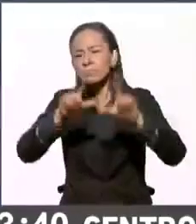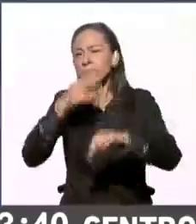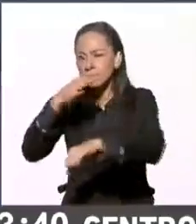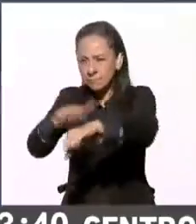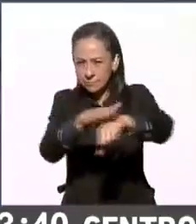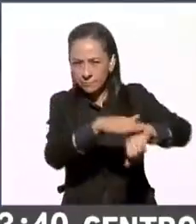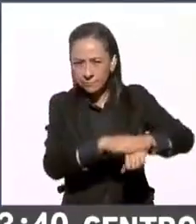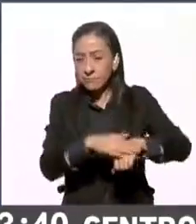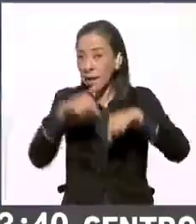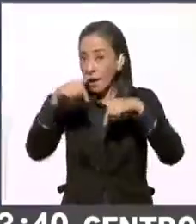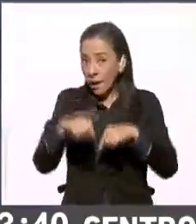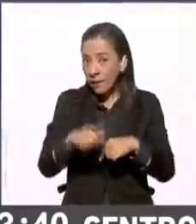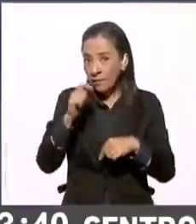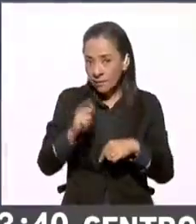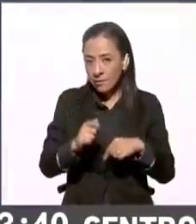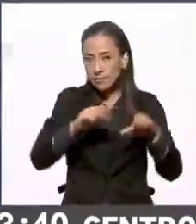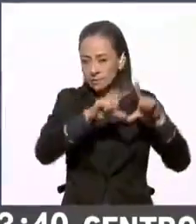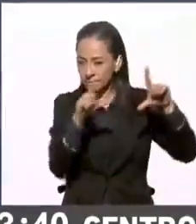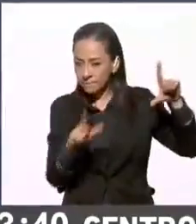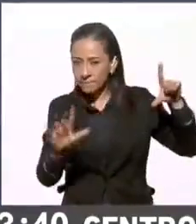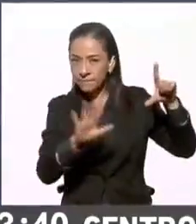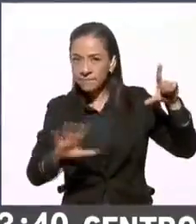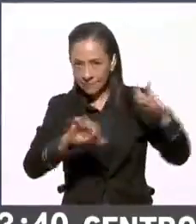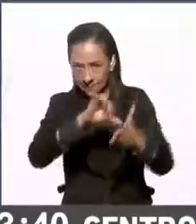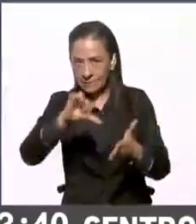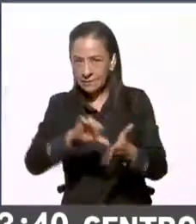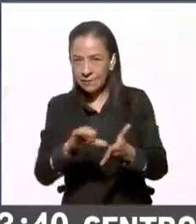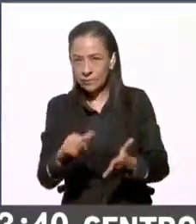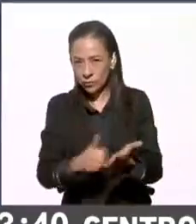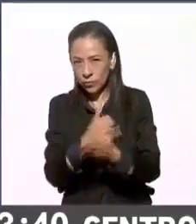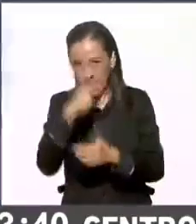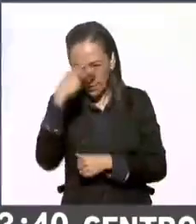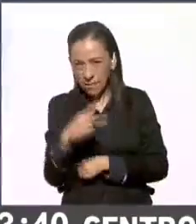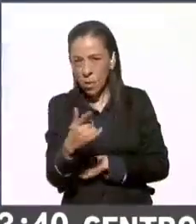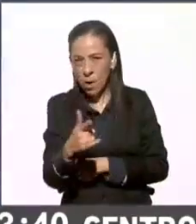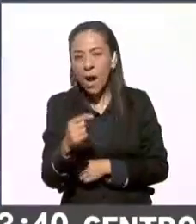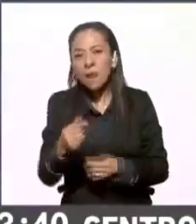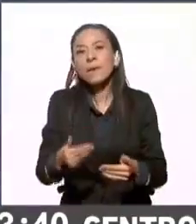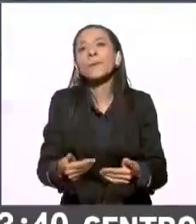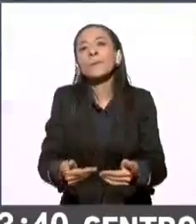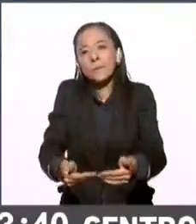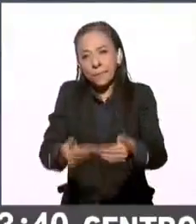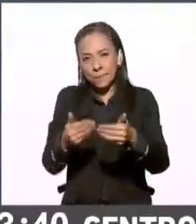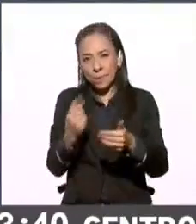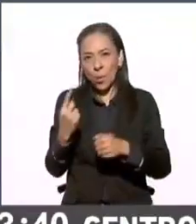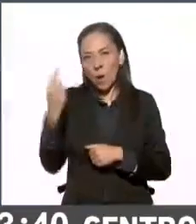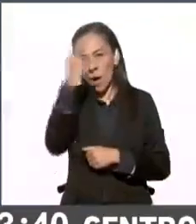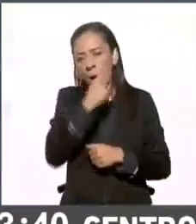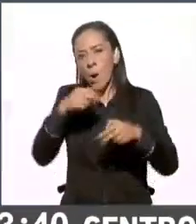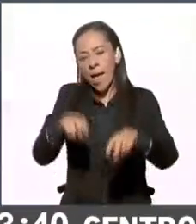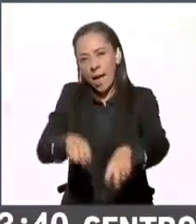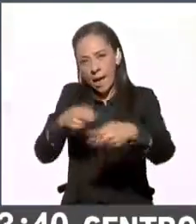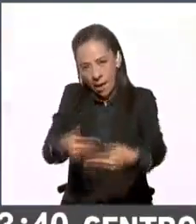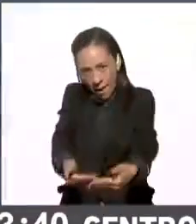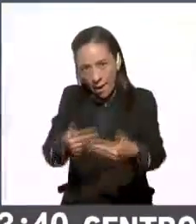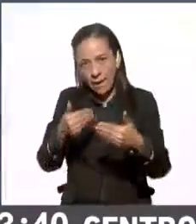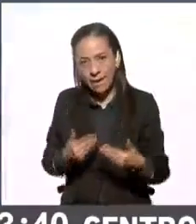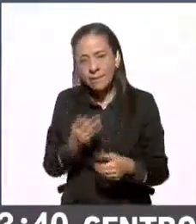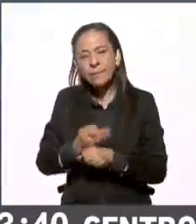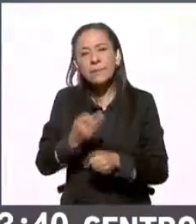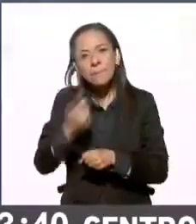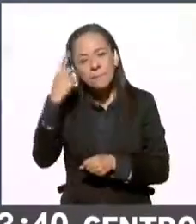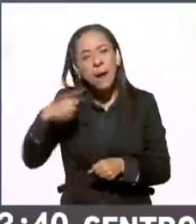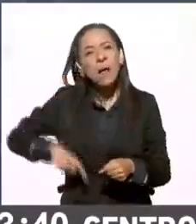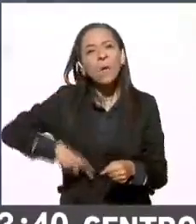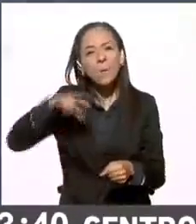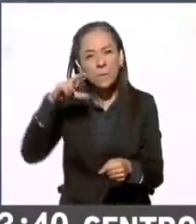menos que el tiempo del centro de México. Los resultados preliminares para la gubernatura hasta el momento